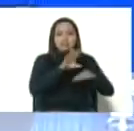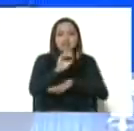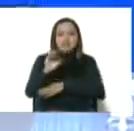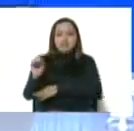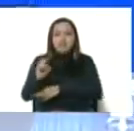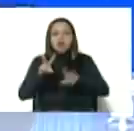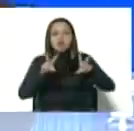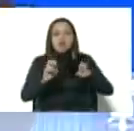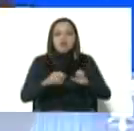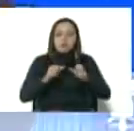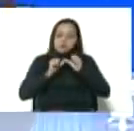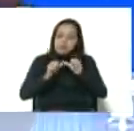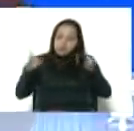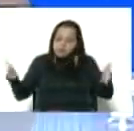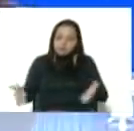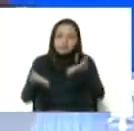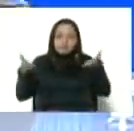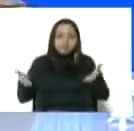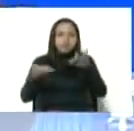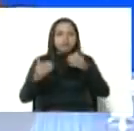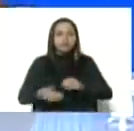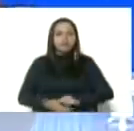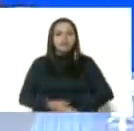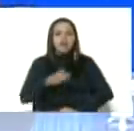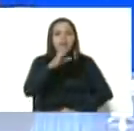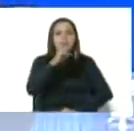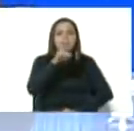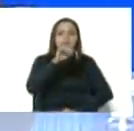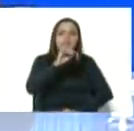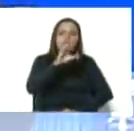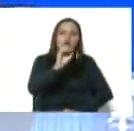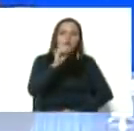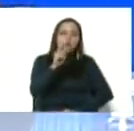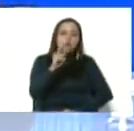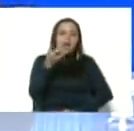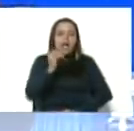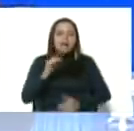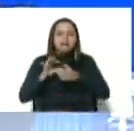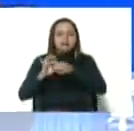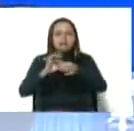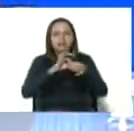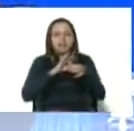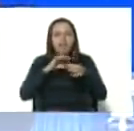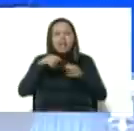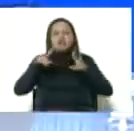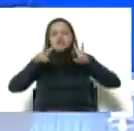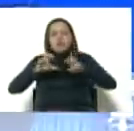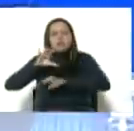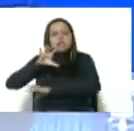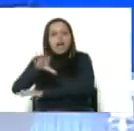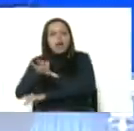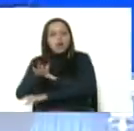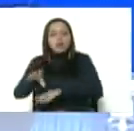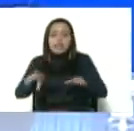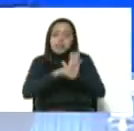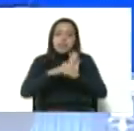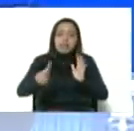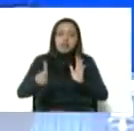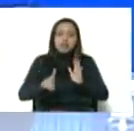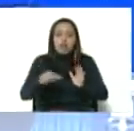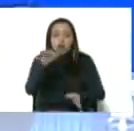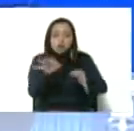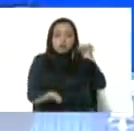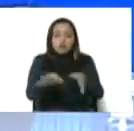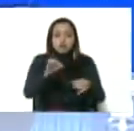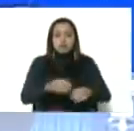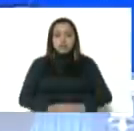para seguir avanzando con las BRICOP. Hay que articular, mire, este es el nuevo Estado de Derecho, de Justicia,